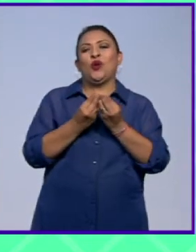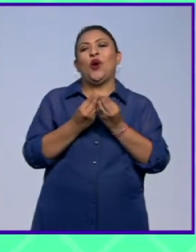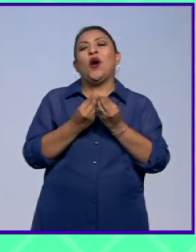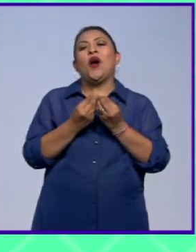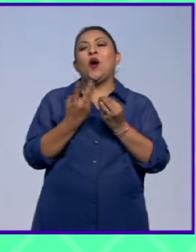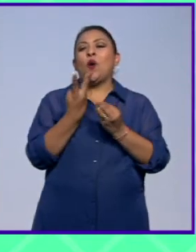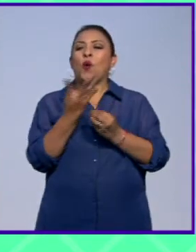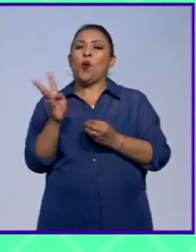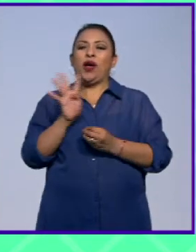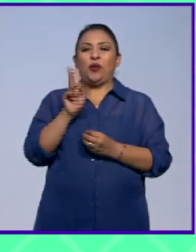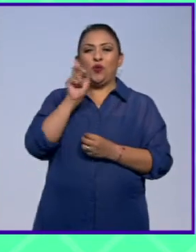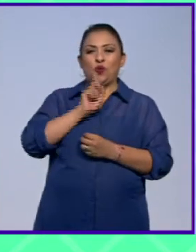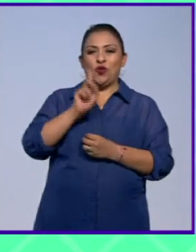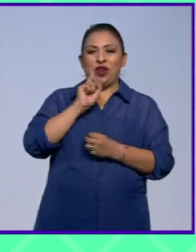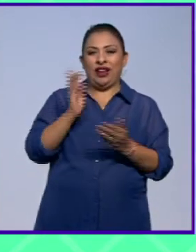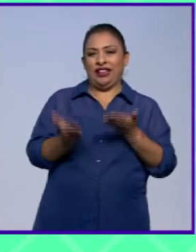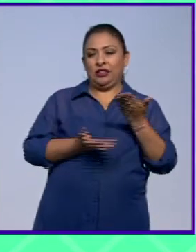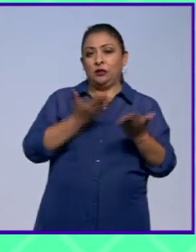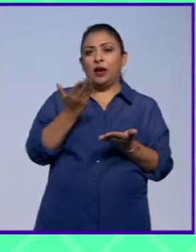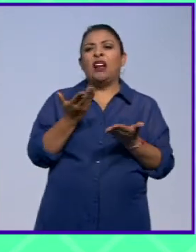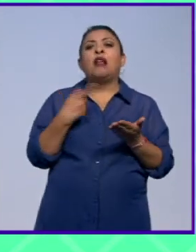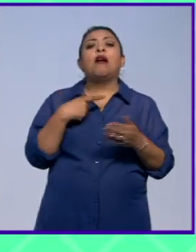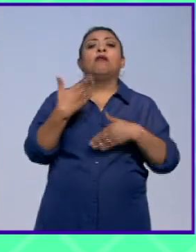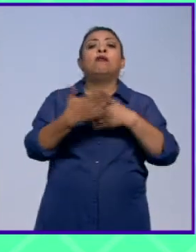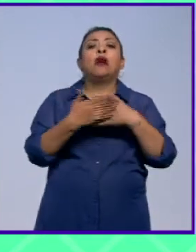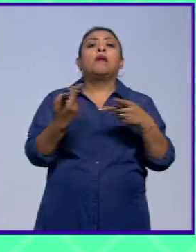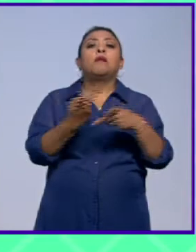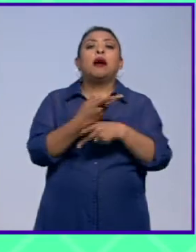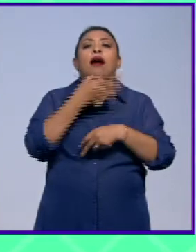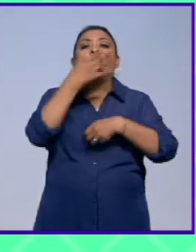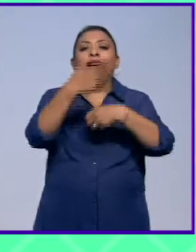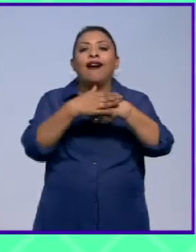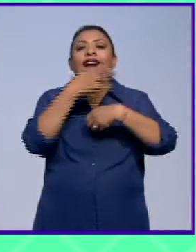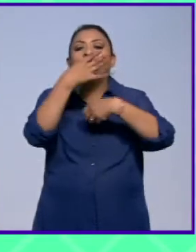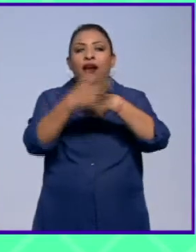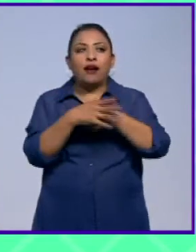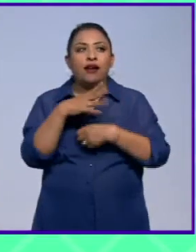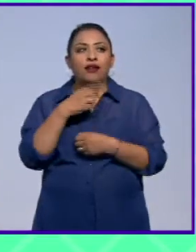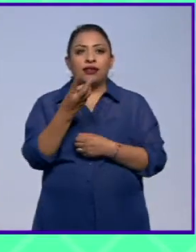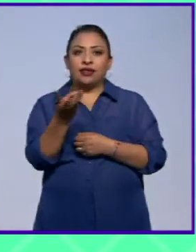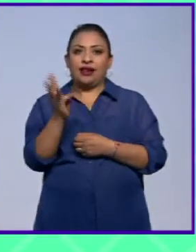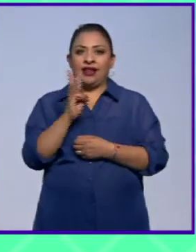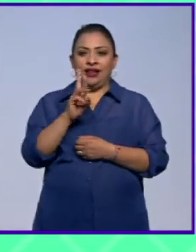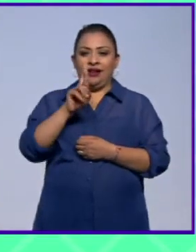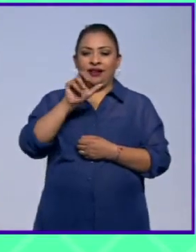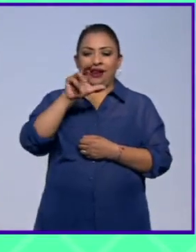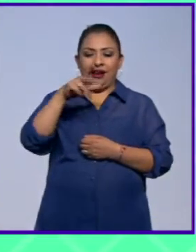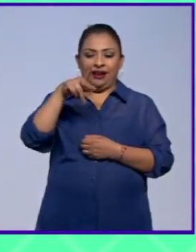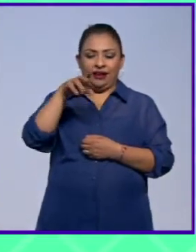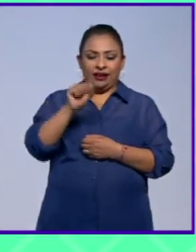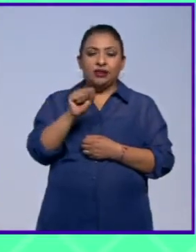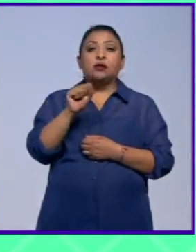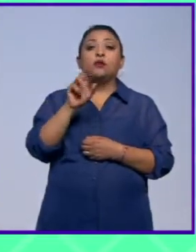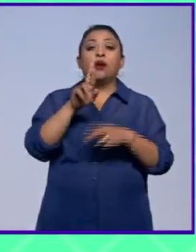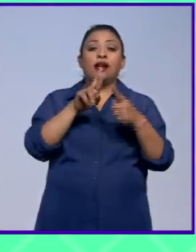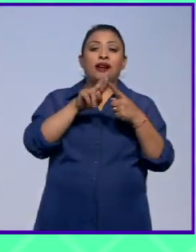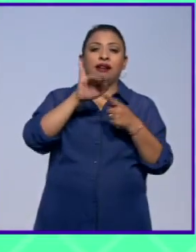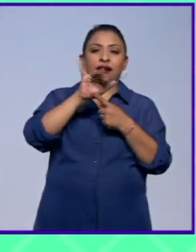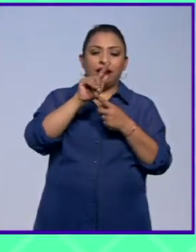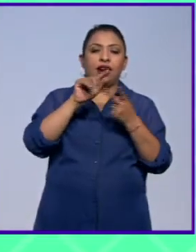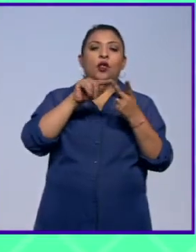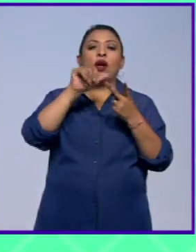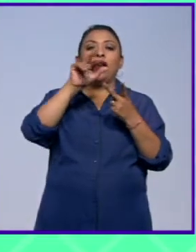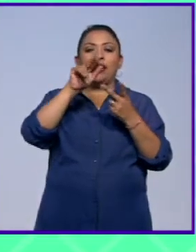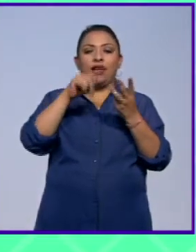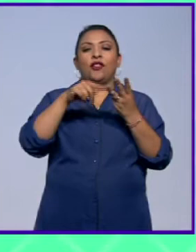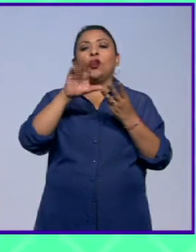cuatro bailarinas los actos que es lo que va sucediendo tenemos el trío Real Cris Real Cris porque Ricardo Alejandro Cristian